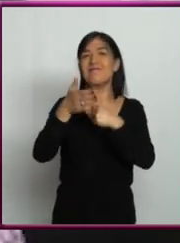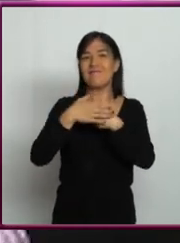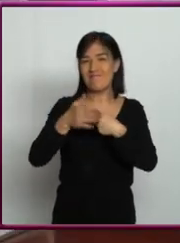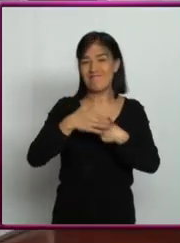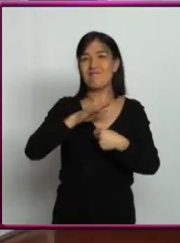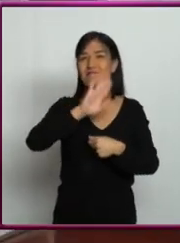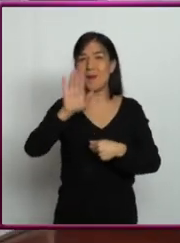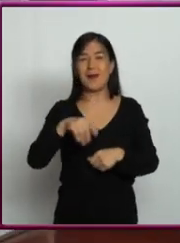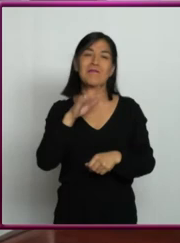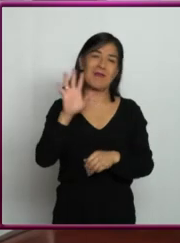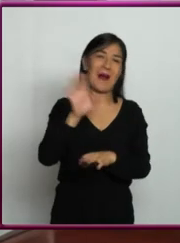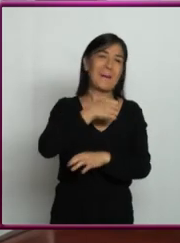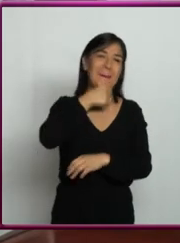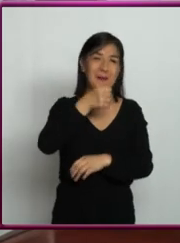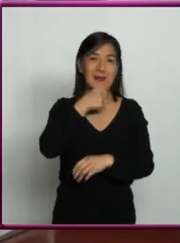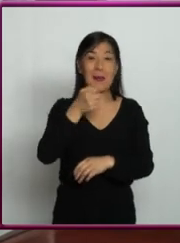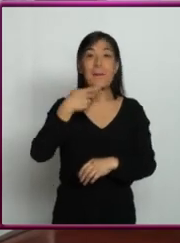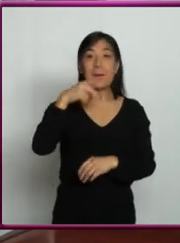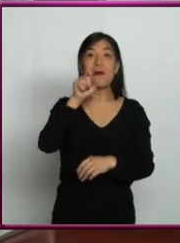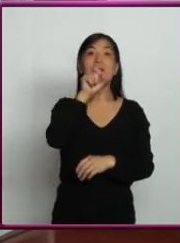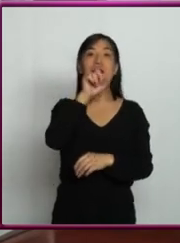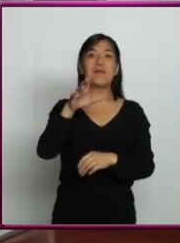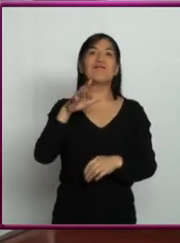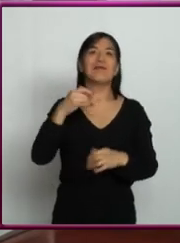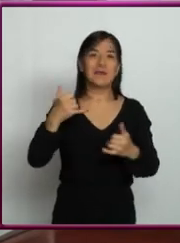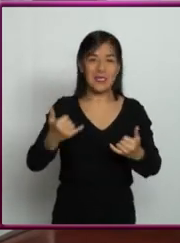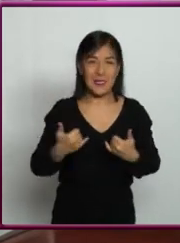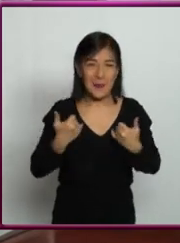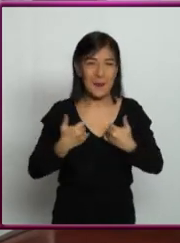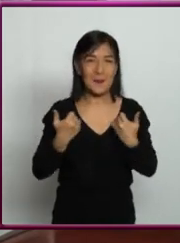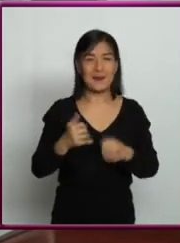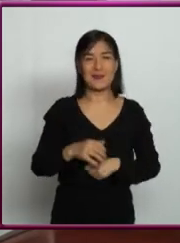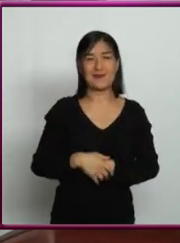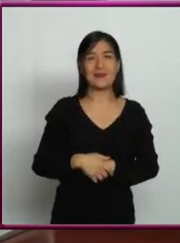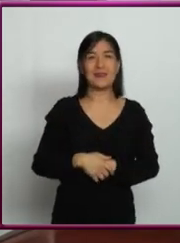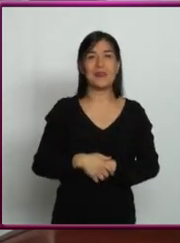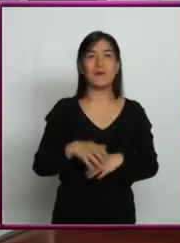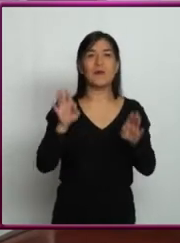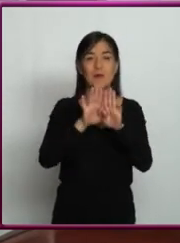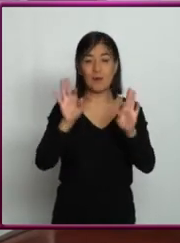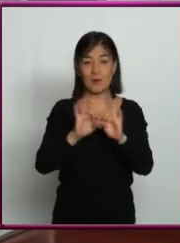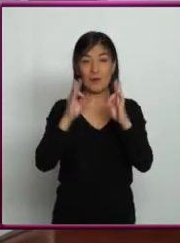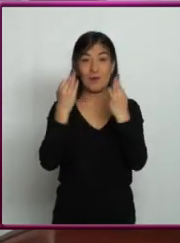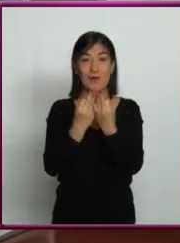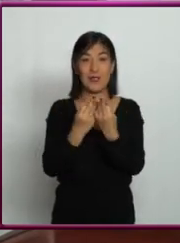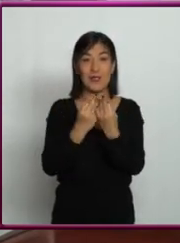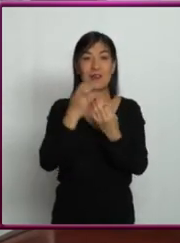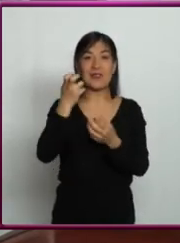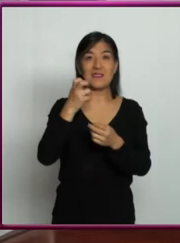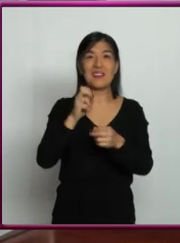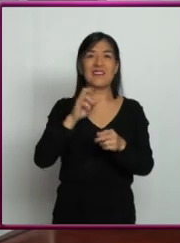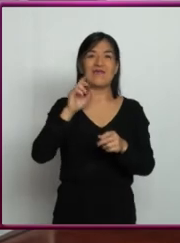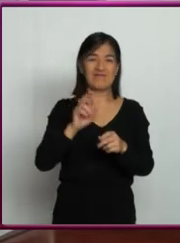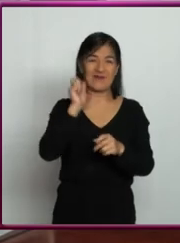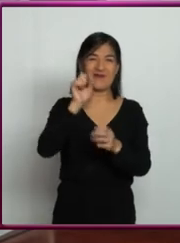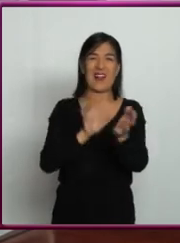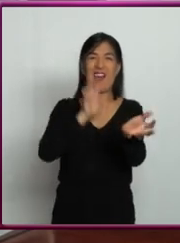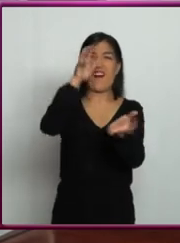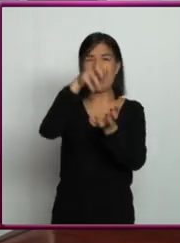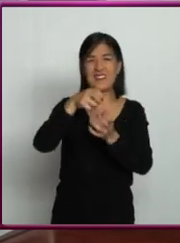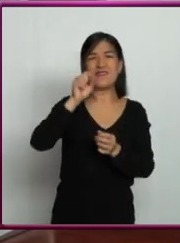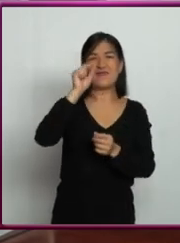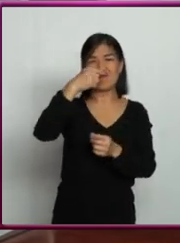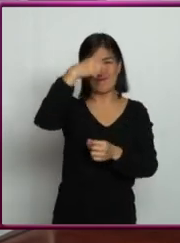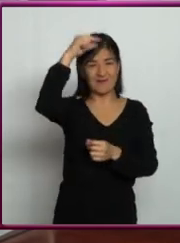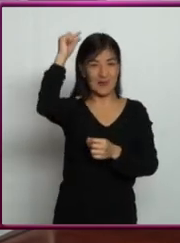morir, ¿no? Pero también es muy jovencita. digo, se formó después de que murieron los dinosaurios en la Tierra. Es una